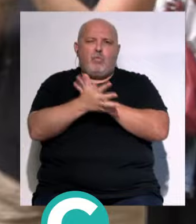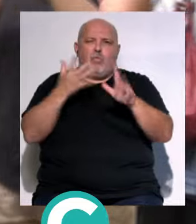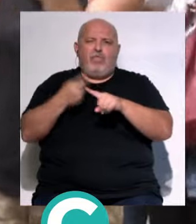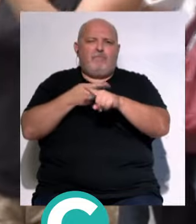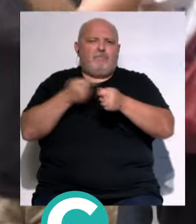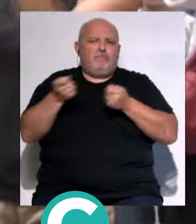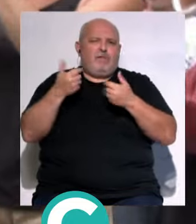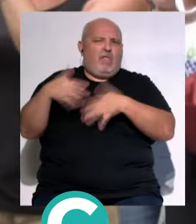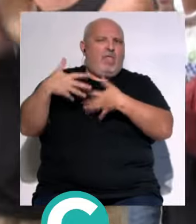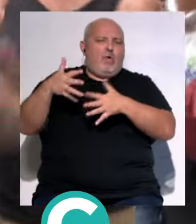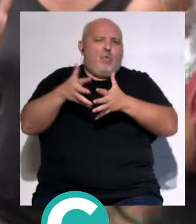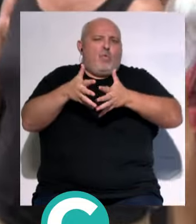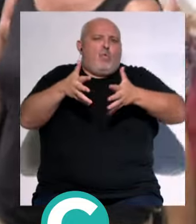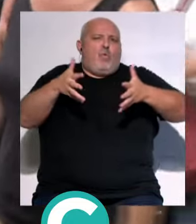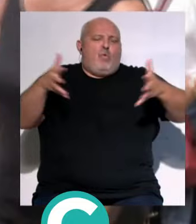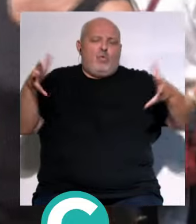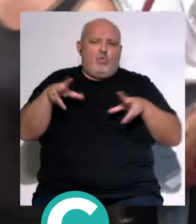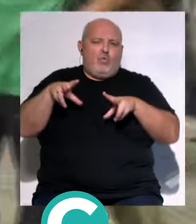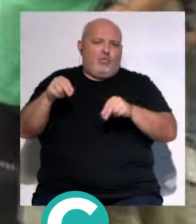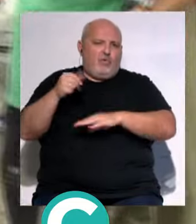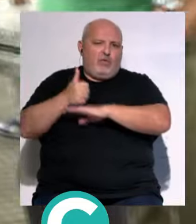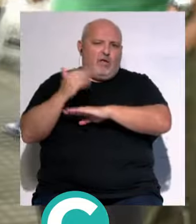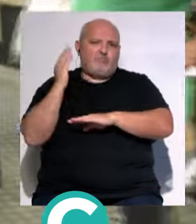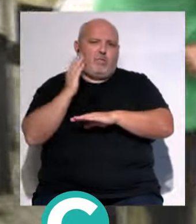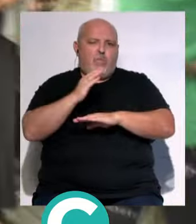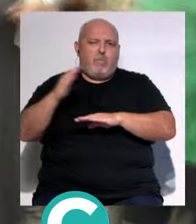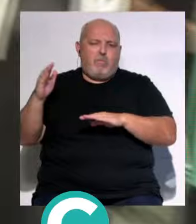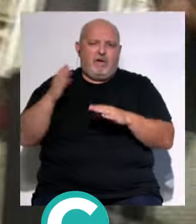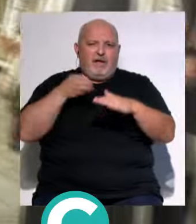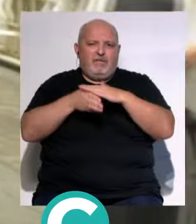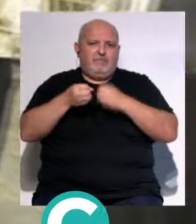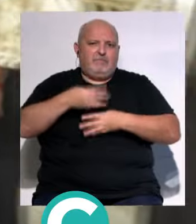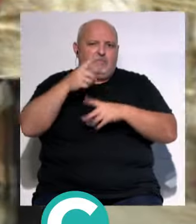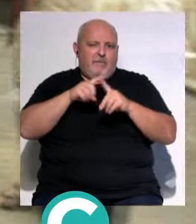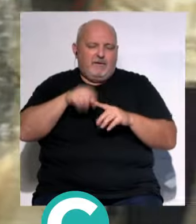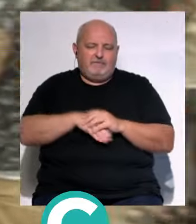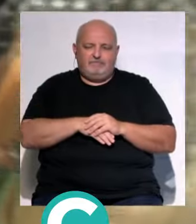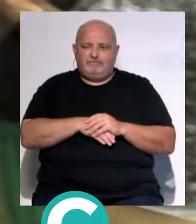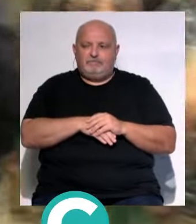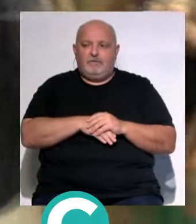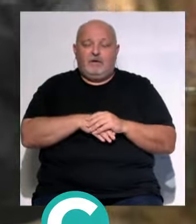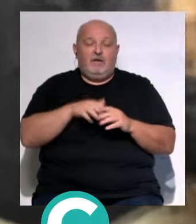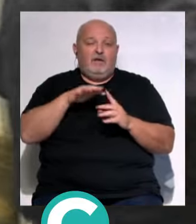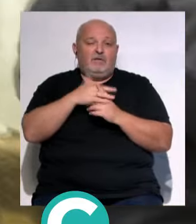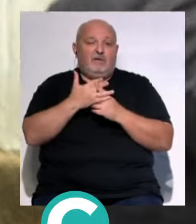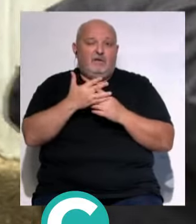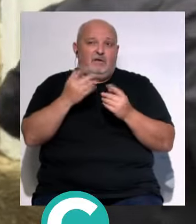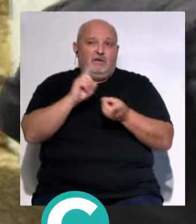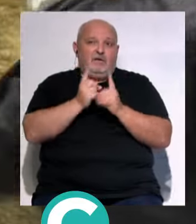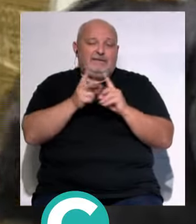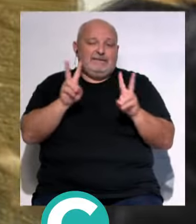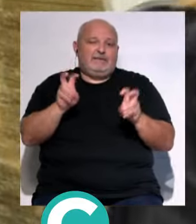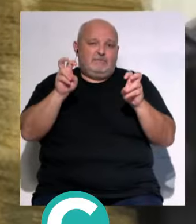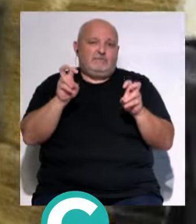descontrolado... ...está afectando negativamente a la ciudadanía... ...especialmente en el acceso a la vivienda. De una situación que se convierte